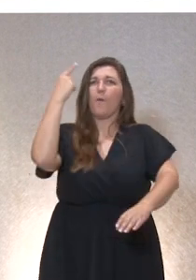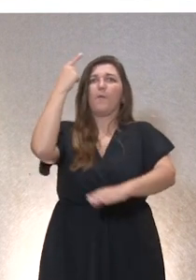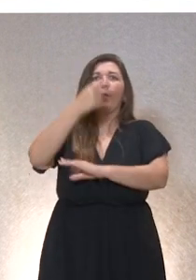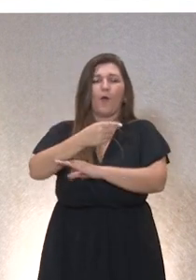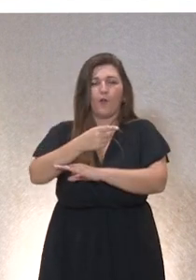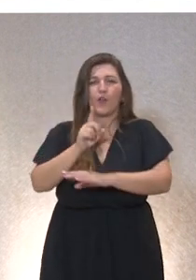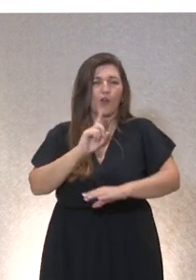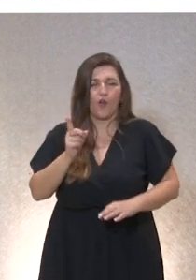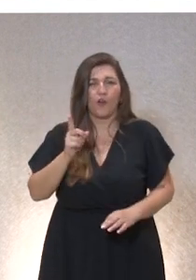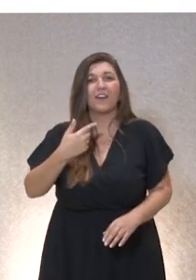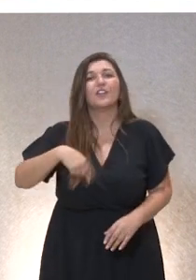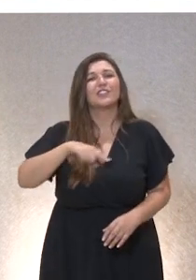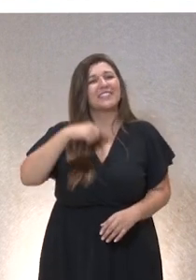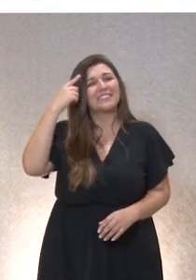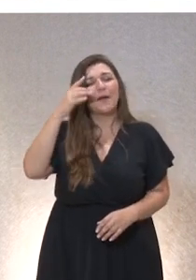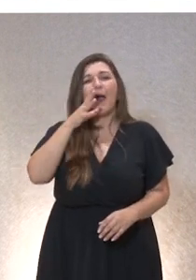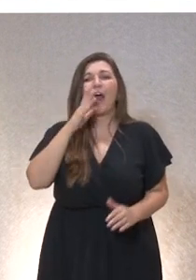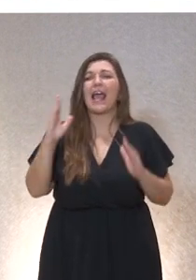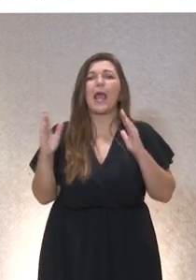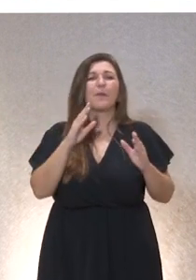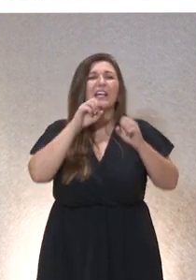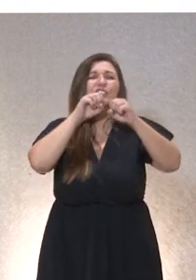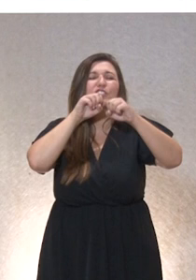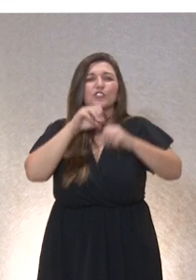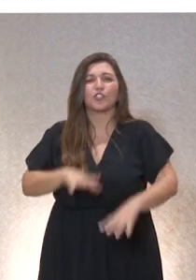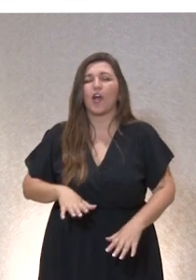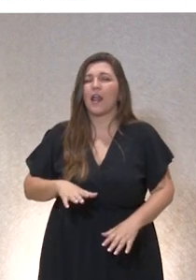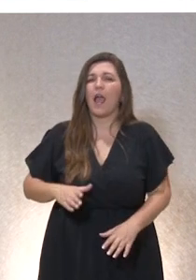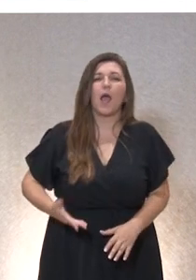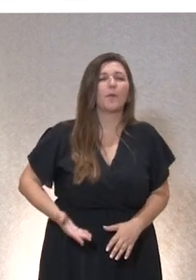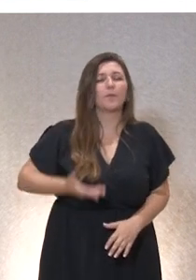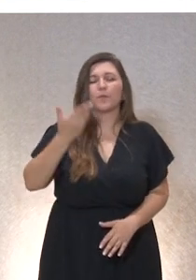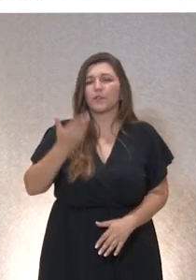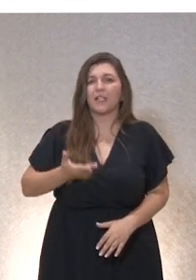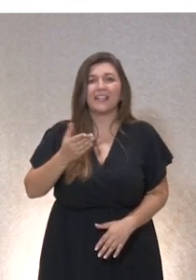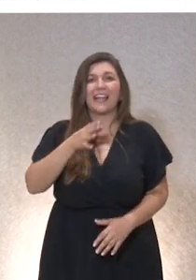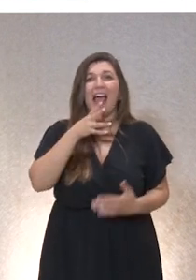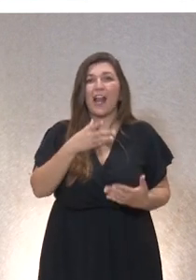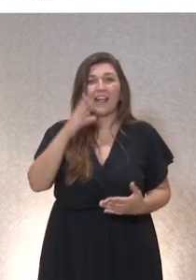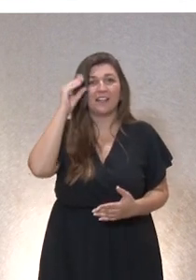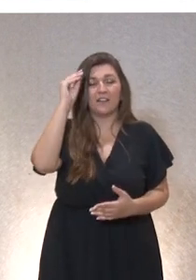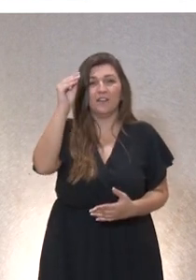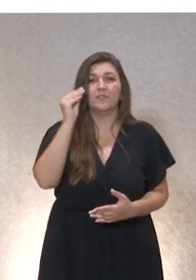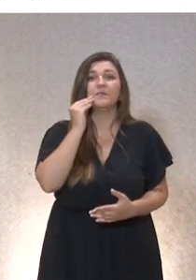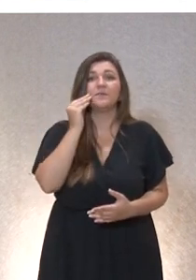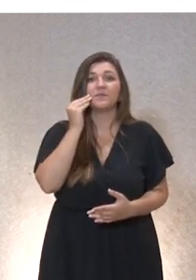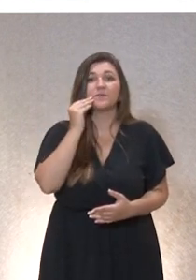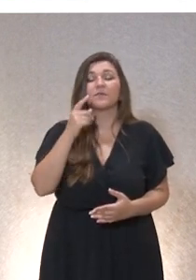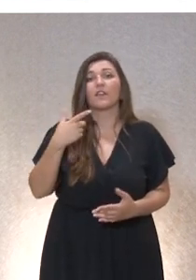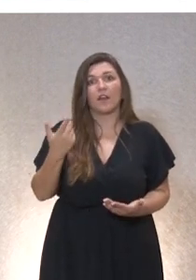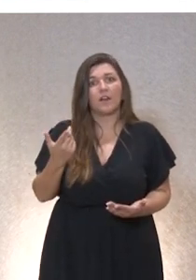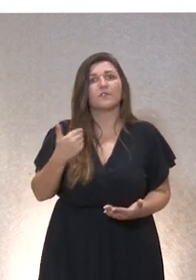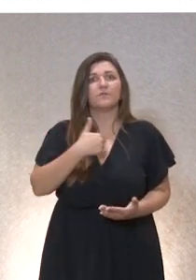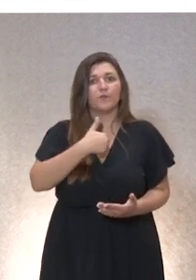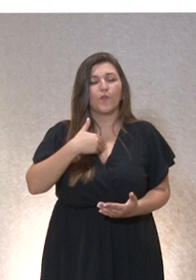encontramos en un momento histórico fundamental donde la inteligencia artificial puede desempeñar un papel importante,